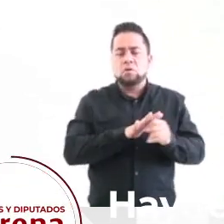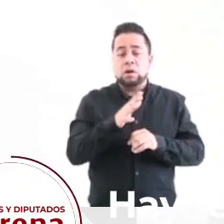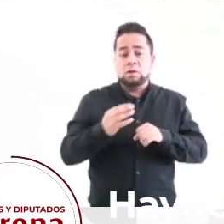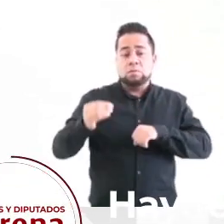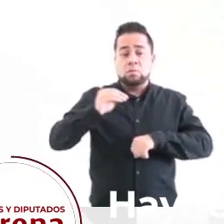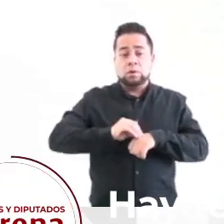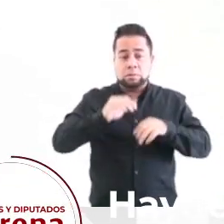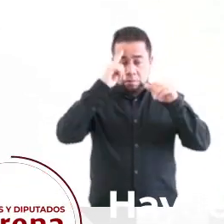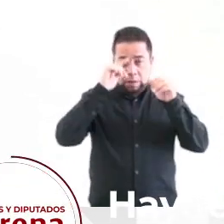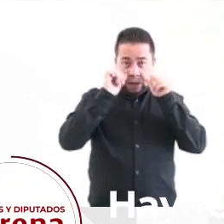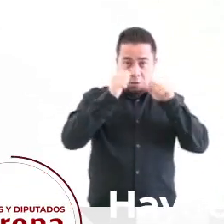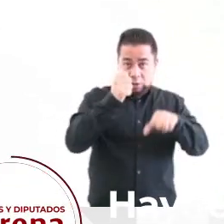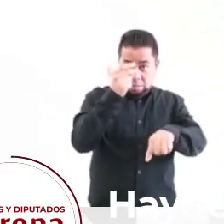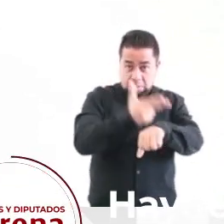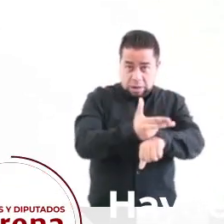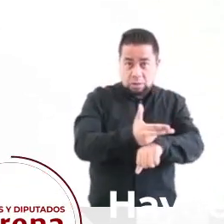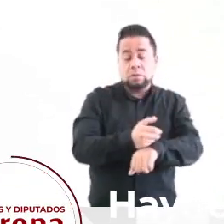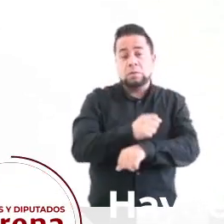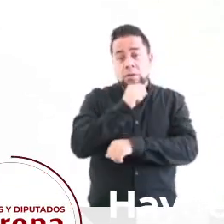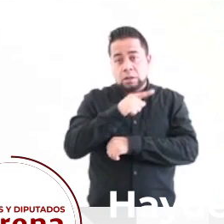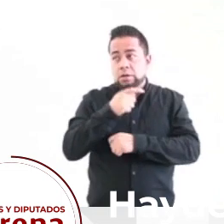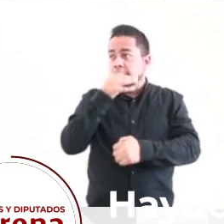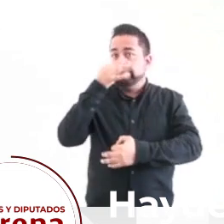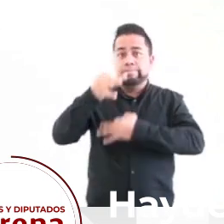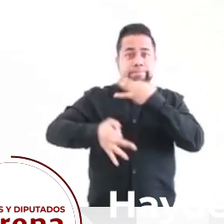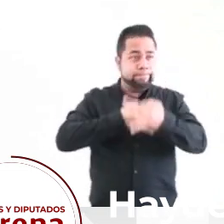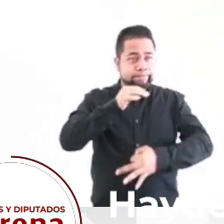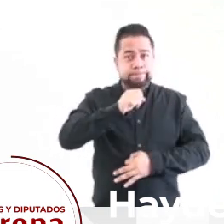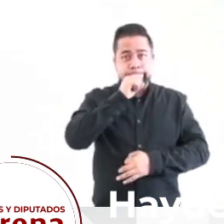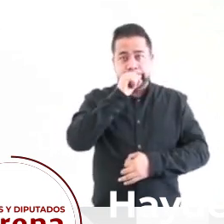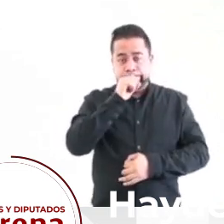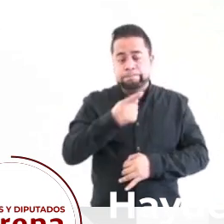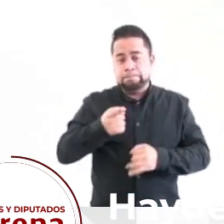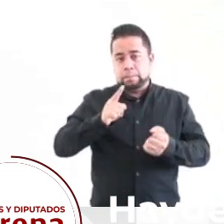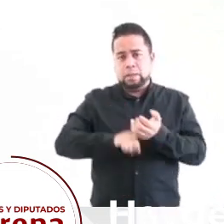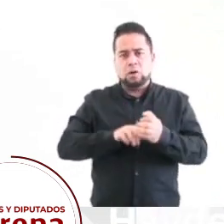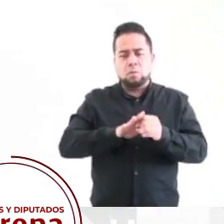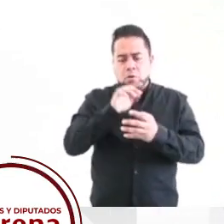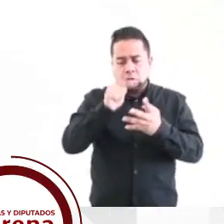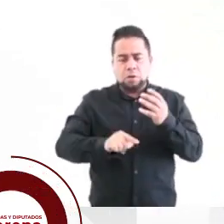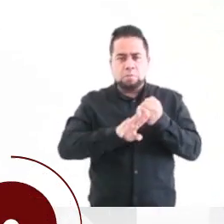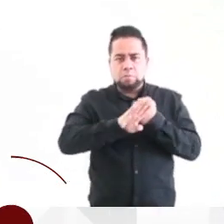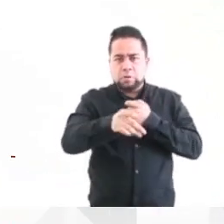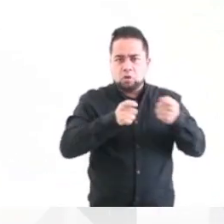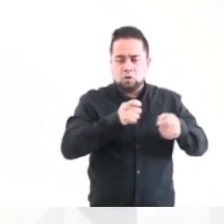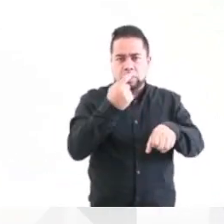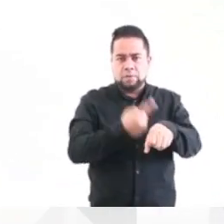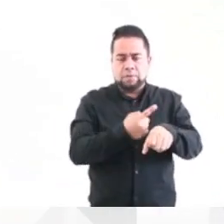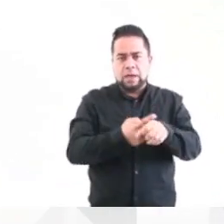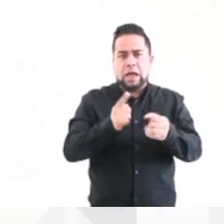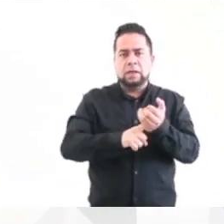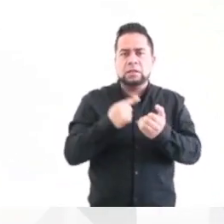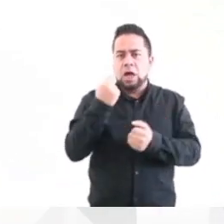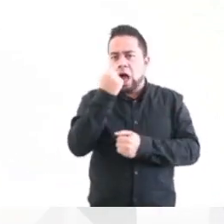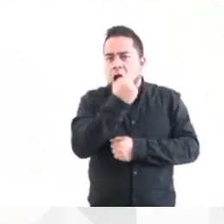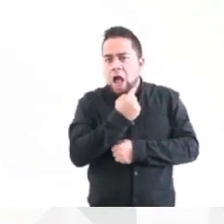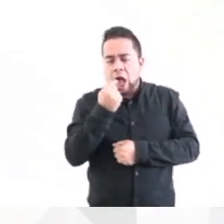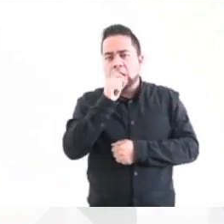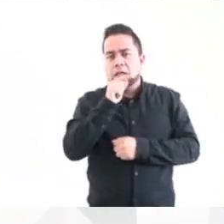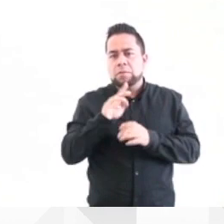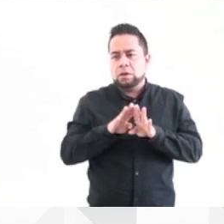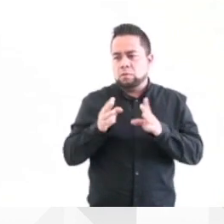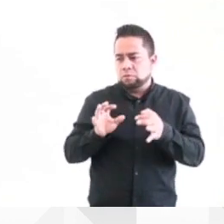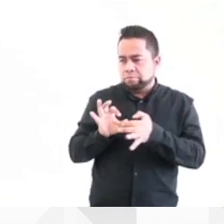destacan la atención oportuna, la promoción periódica de las medidas de prevención y control de enfermedades bucodentales y la